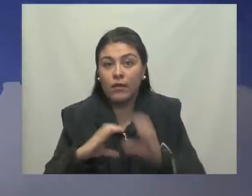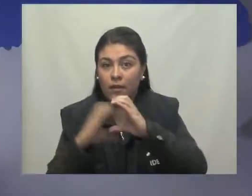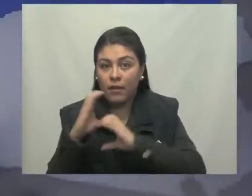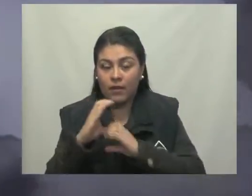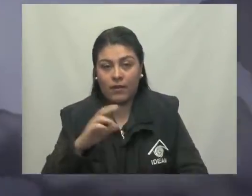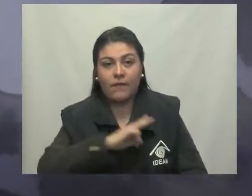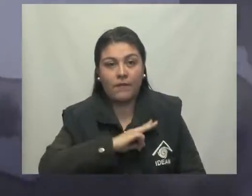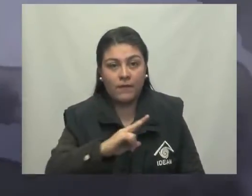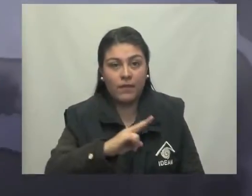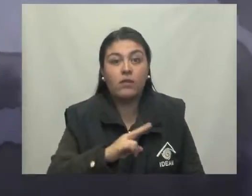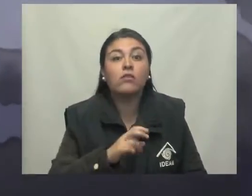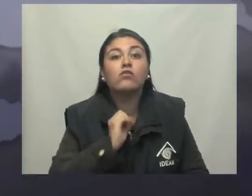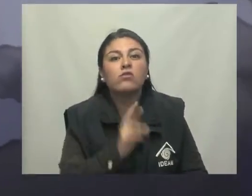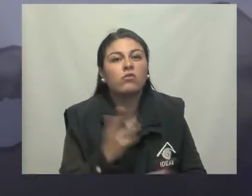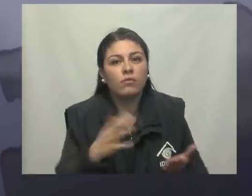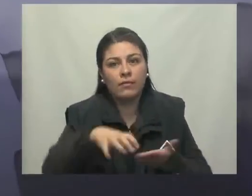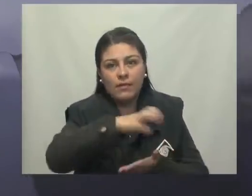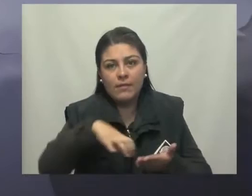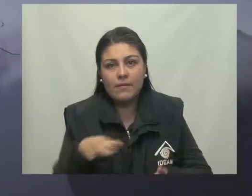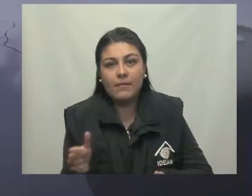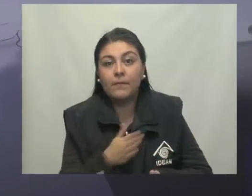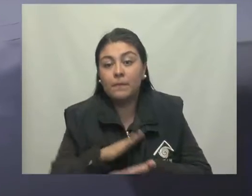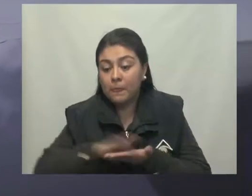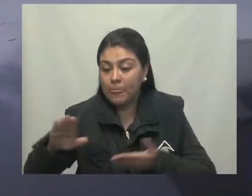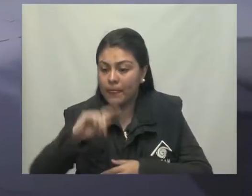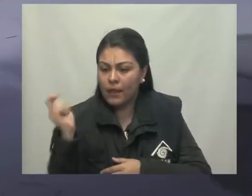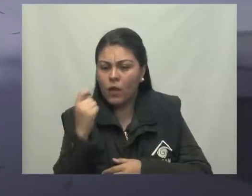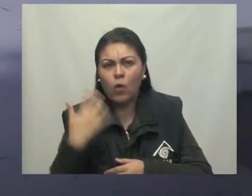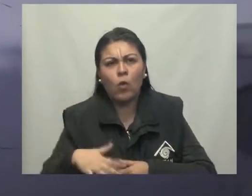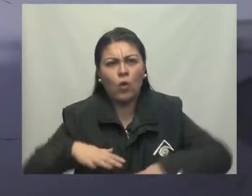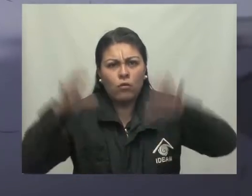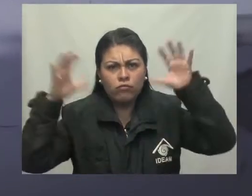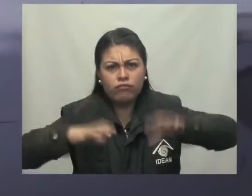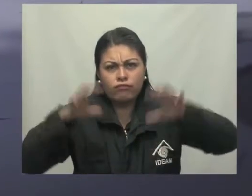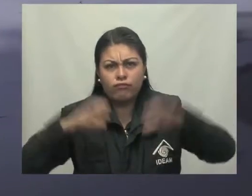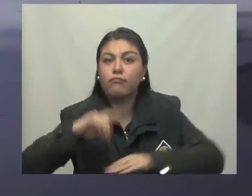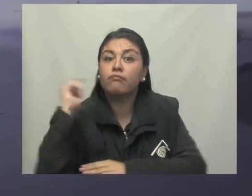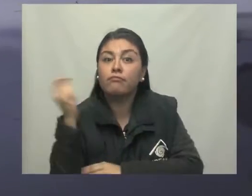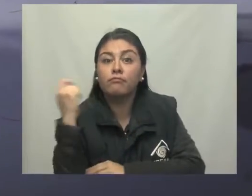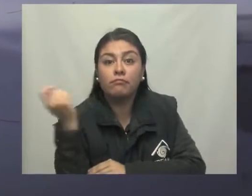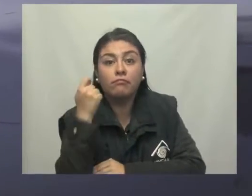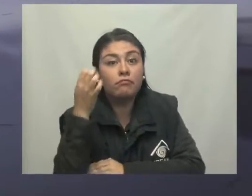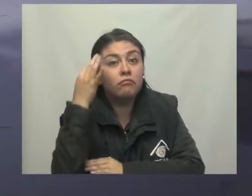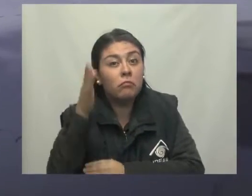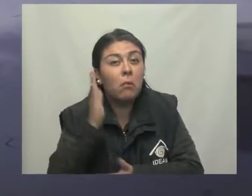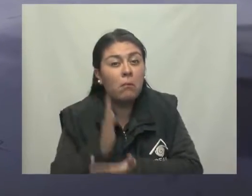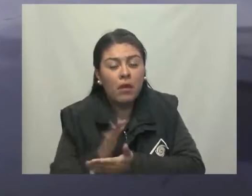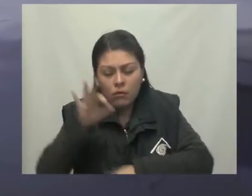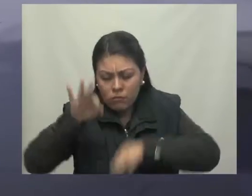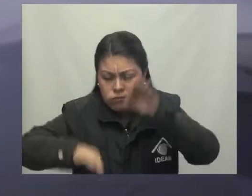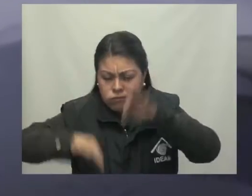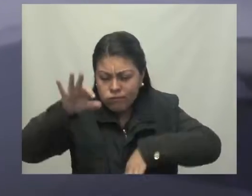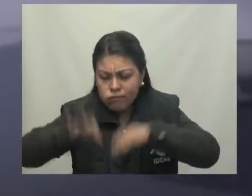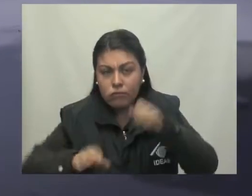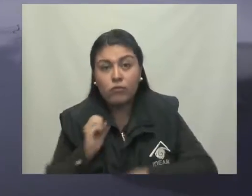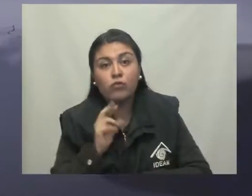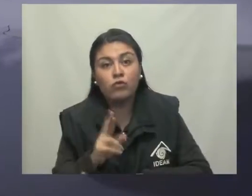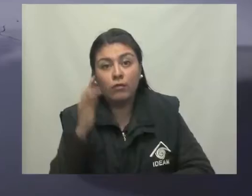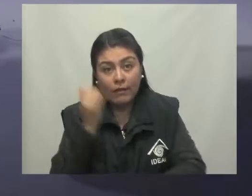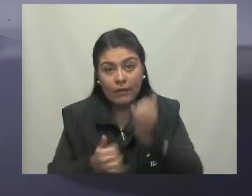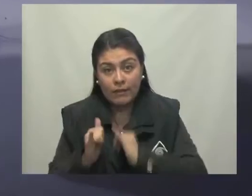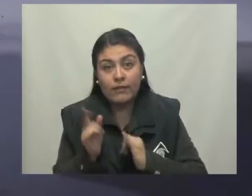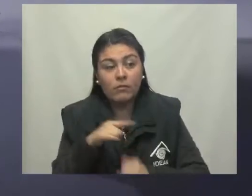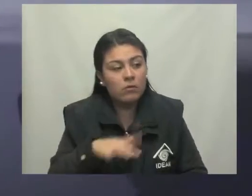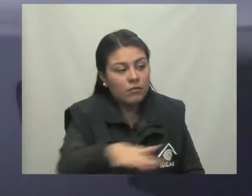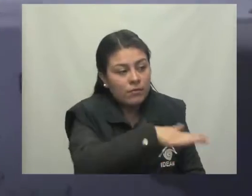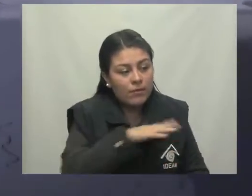Cauca y sur de Santander. Hacia los llanos orientales se presentarán lluvias en el Meta, sin descartar lloviznas en el sur del Casanare y